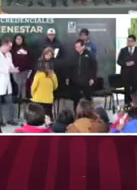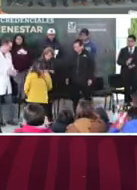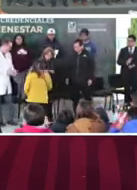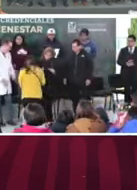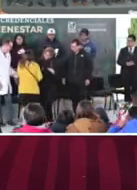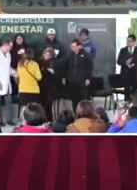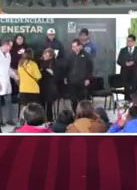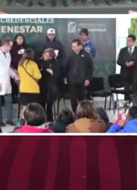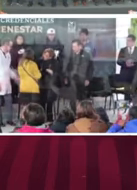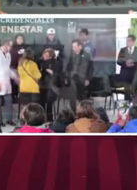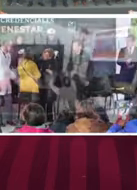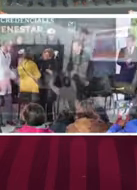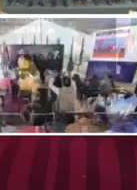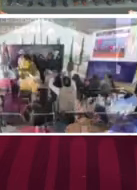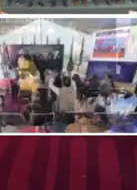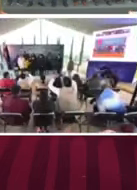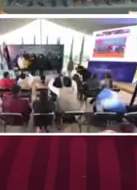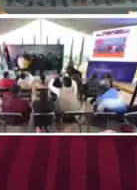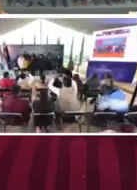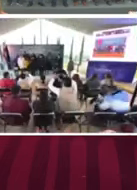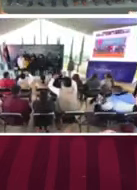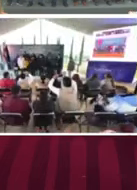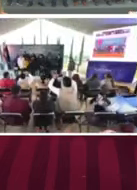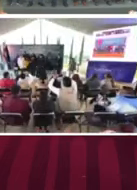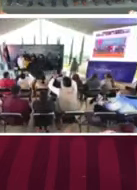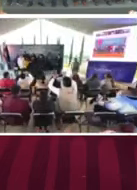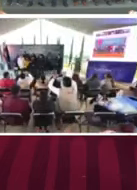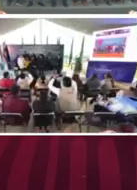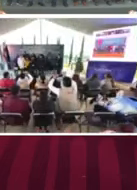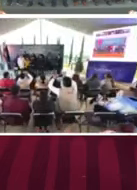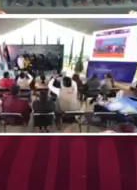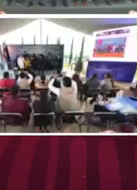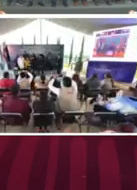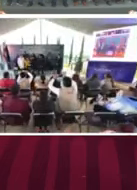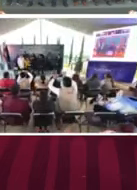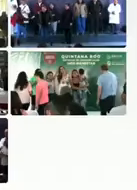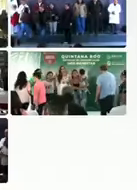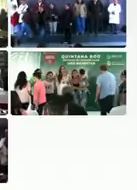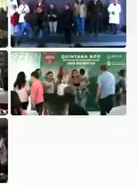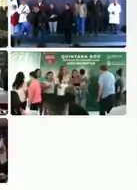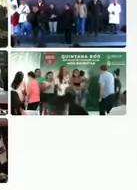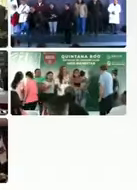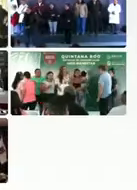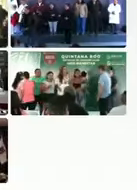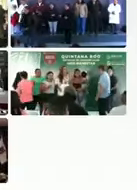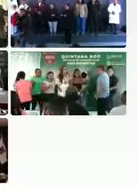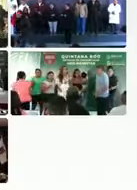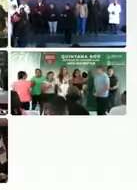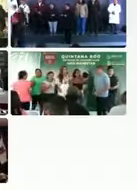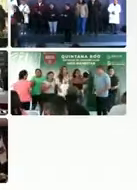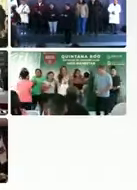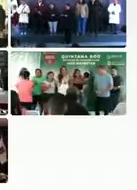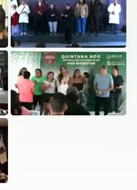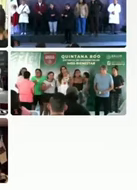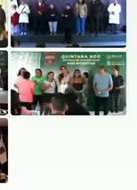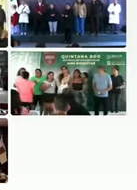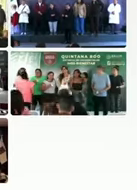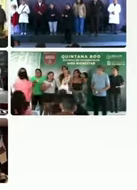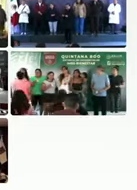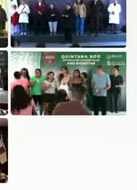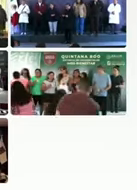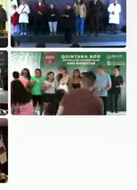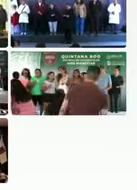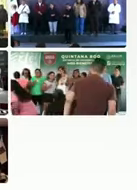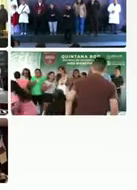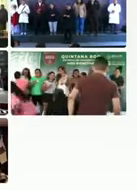número de consultas de especialidad que se hacen en Nayarit, nuestro estado pionero. También al ingeniero Salomón Jara Cruz, gobernador